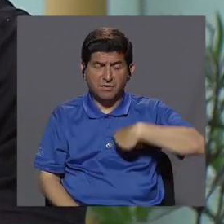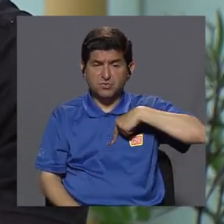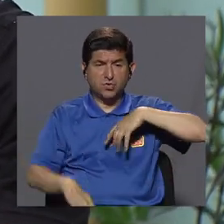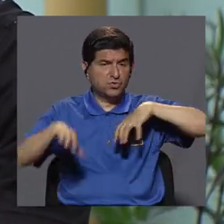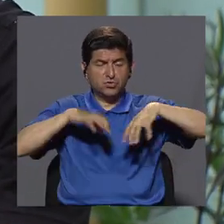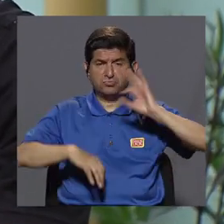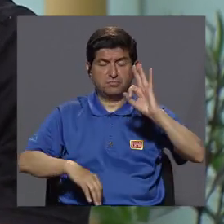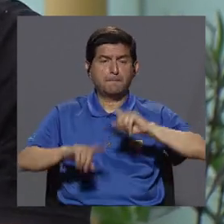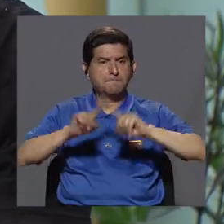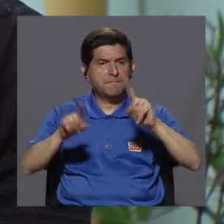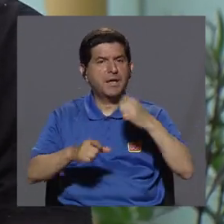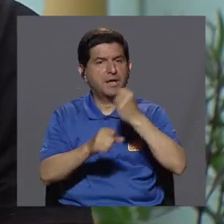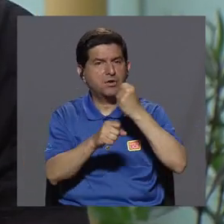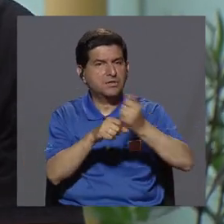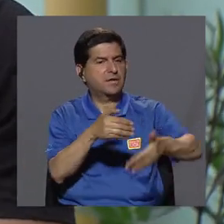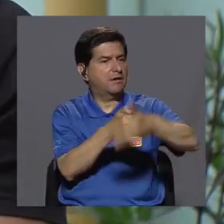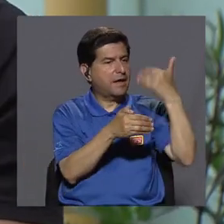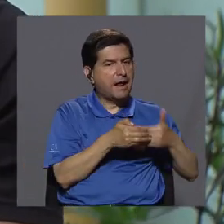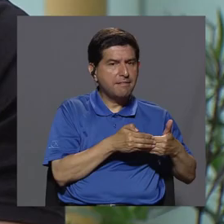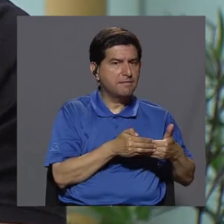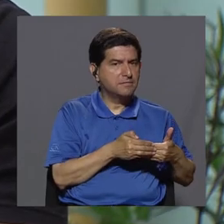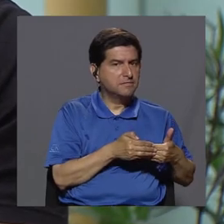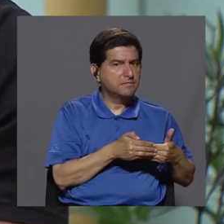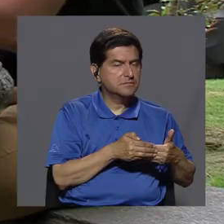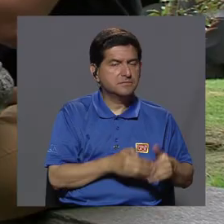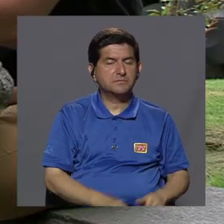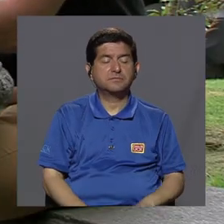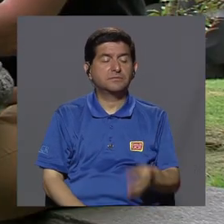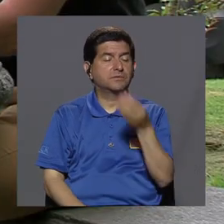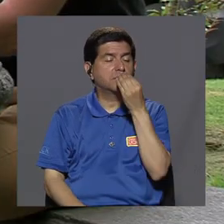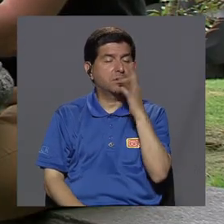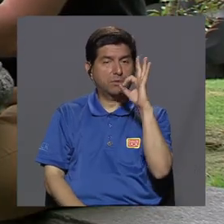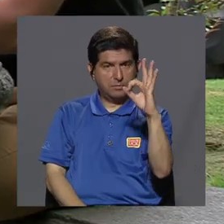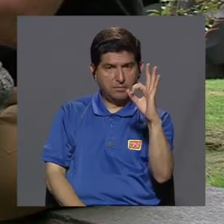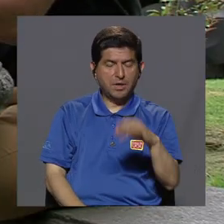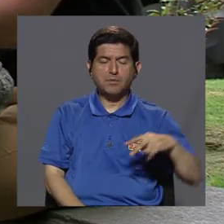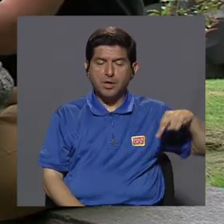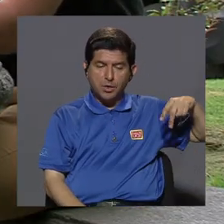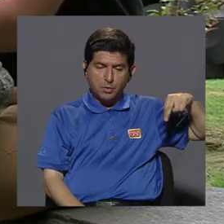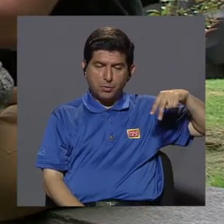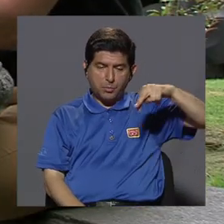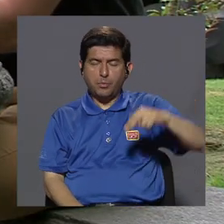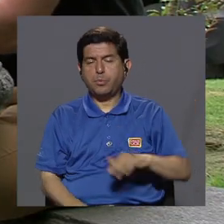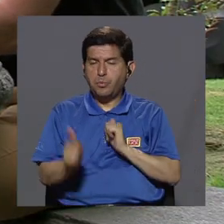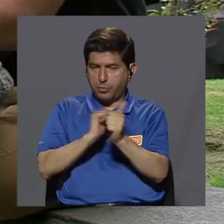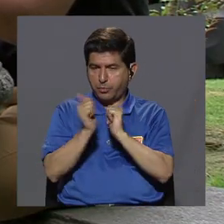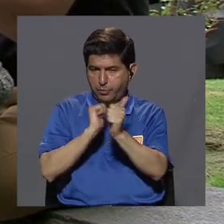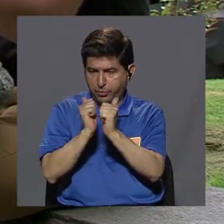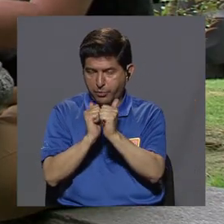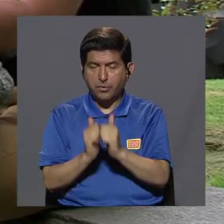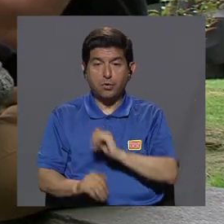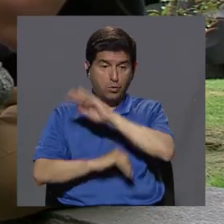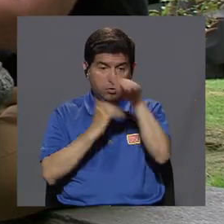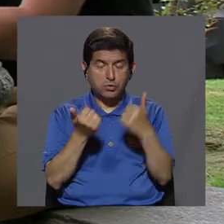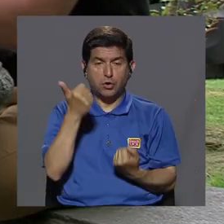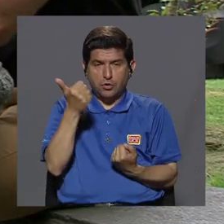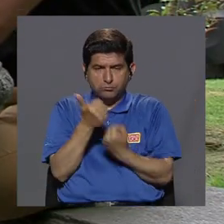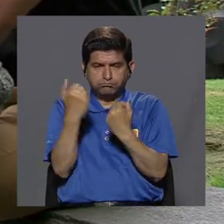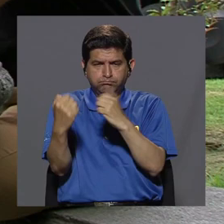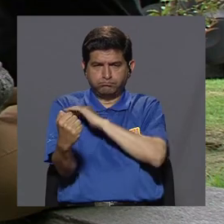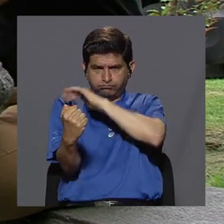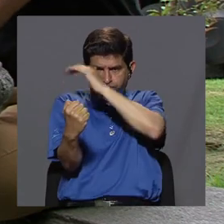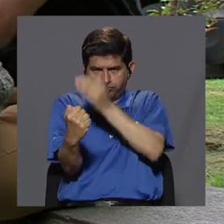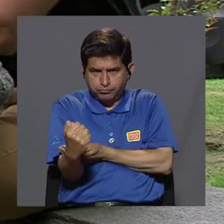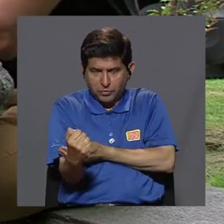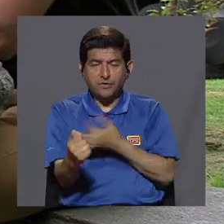movilizamos bien. Pero eso tenemos que trabajarlo desde antes, ¿verdad? Comiendo bien, caminando, haciendo deporte. Entonces, eso nos va a dar fuerzas